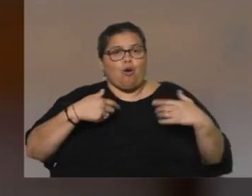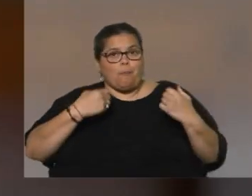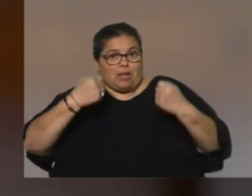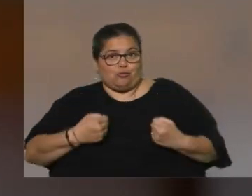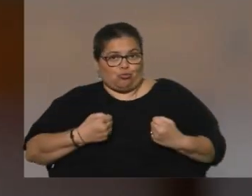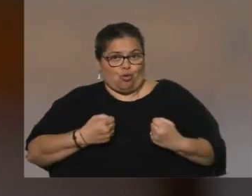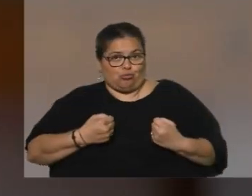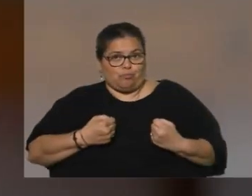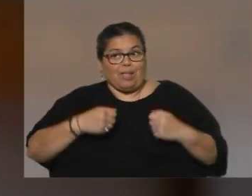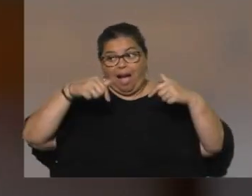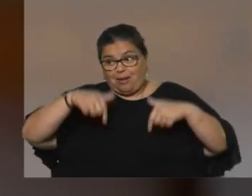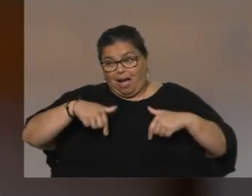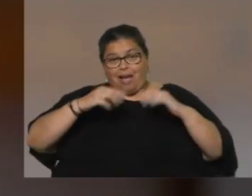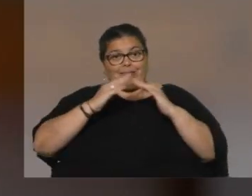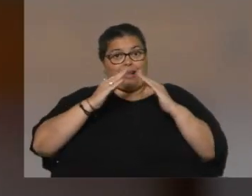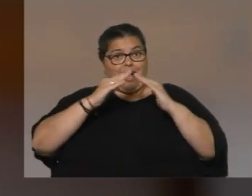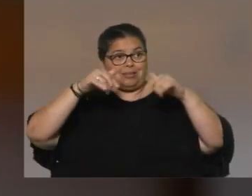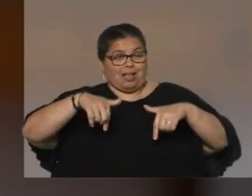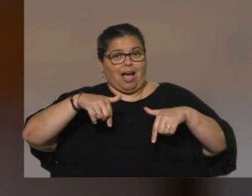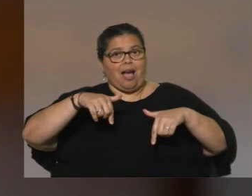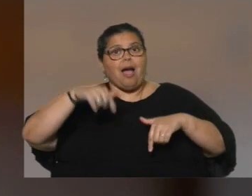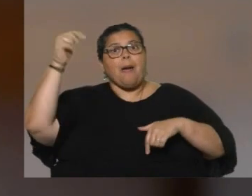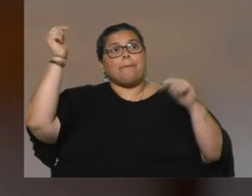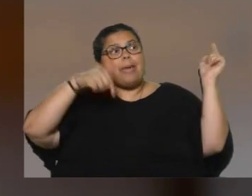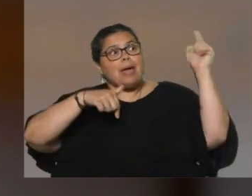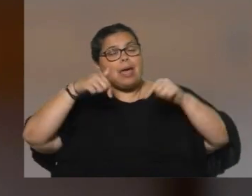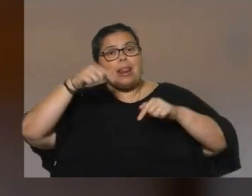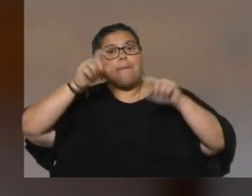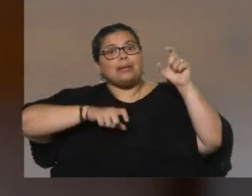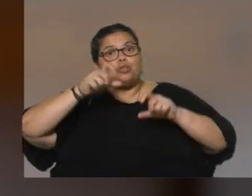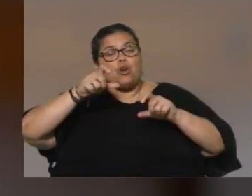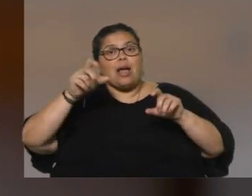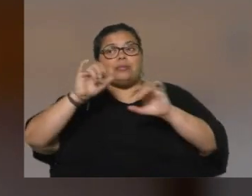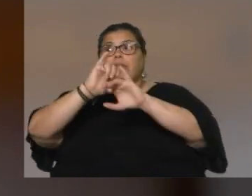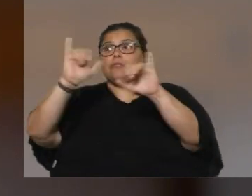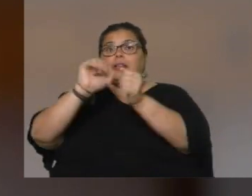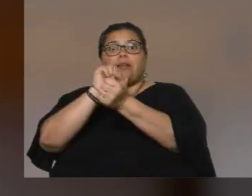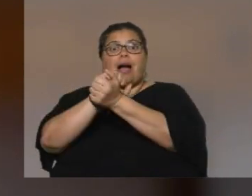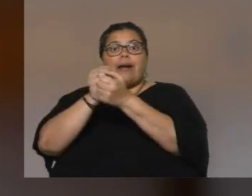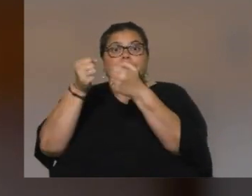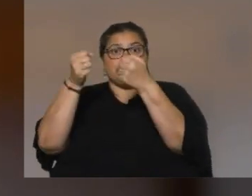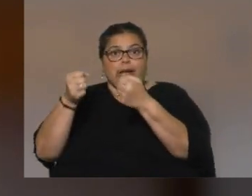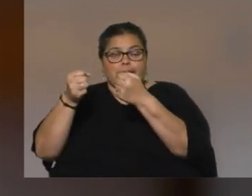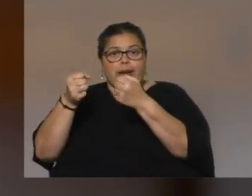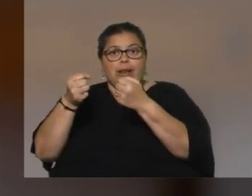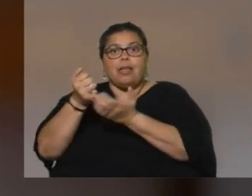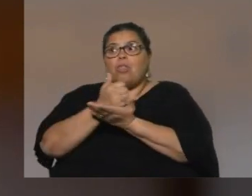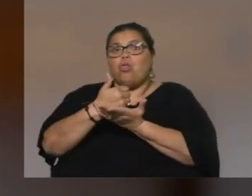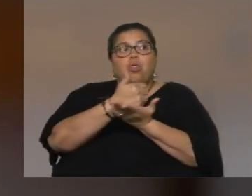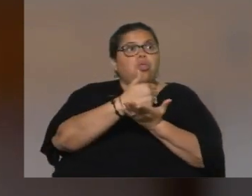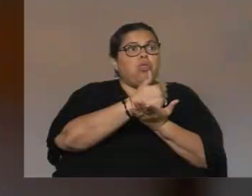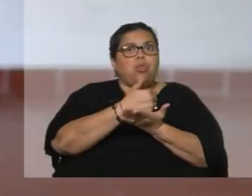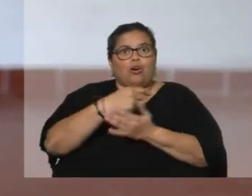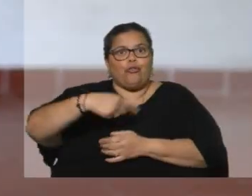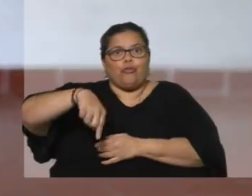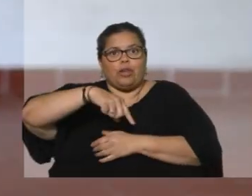Es una casa donde hay personas que salen de la cárcel y que no tienen dónde ir.